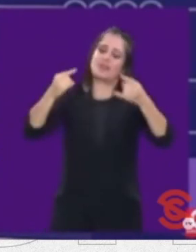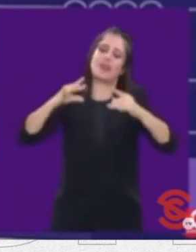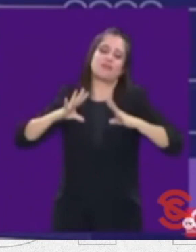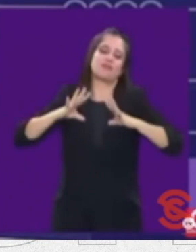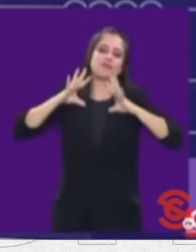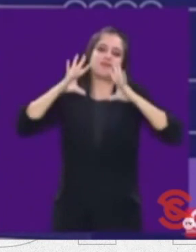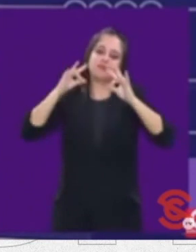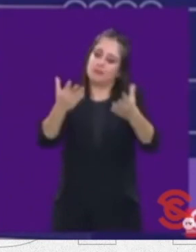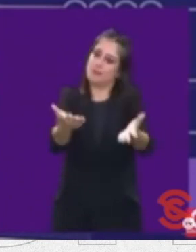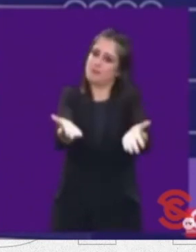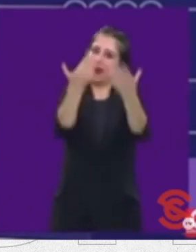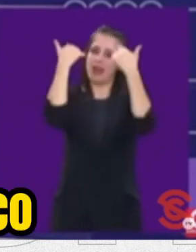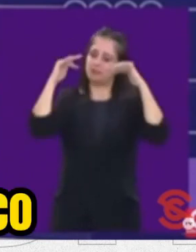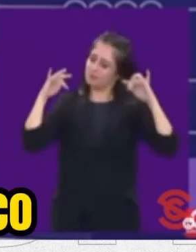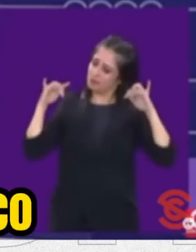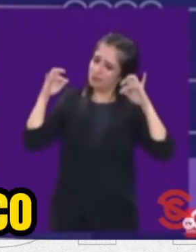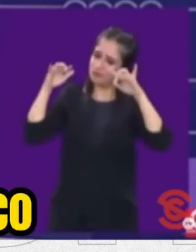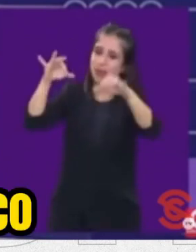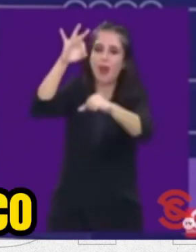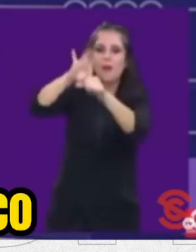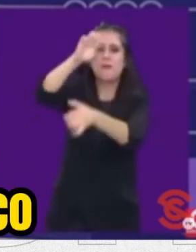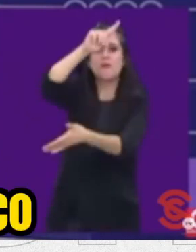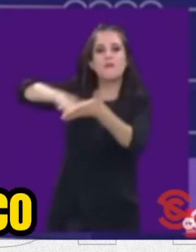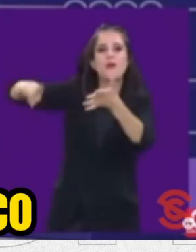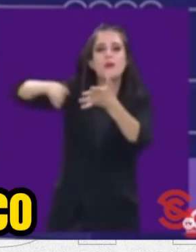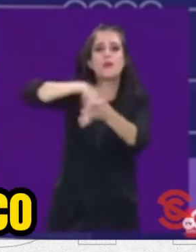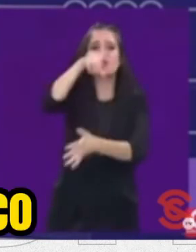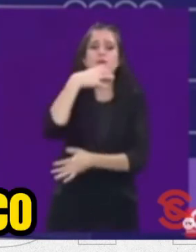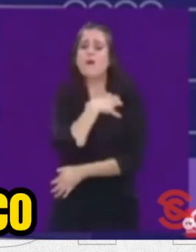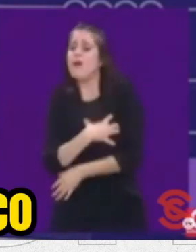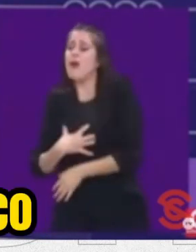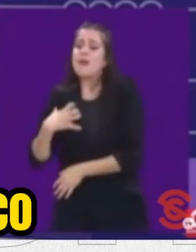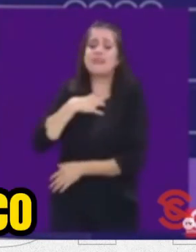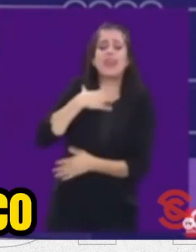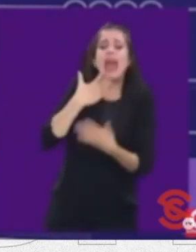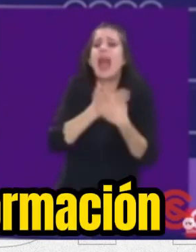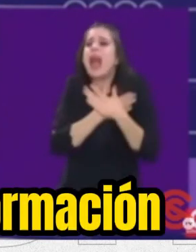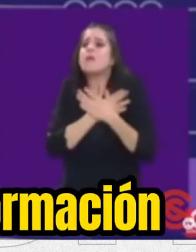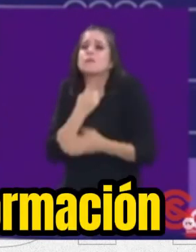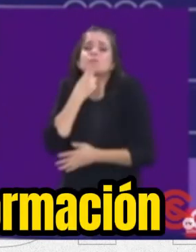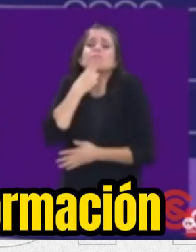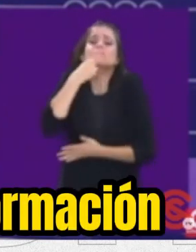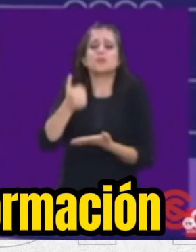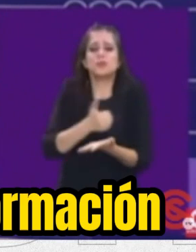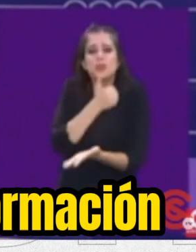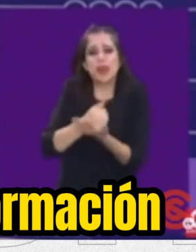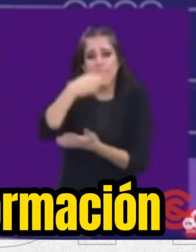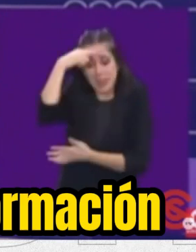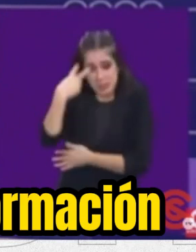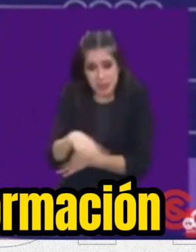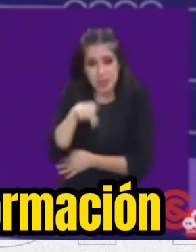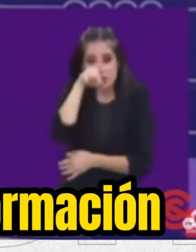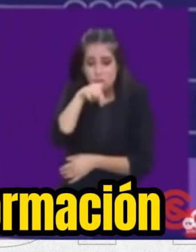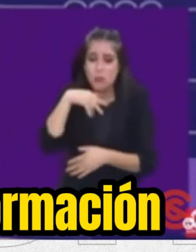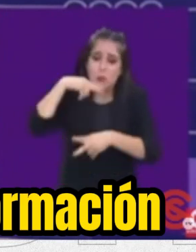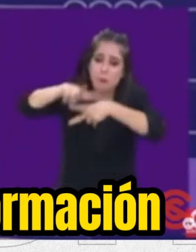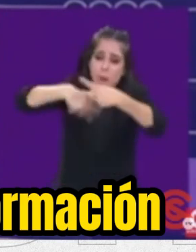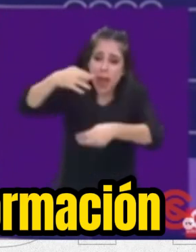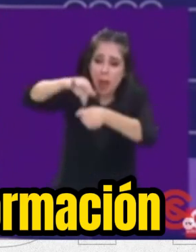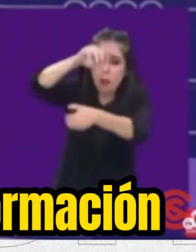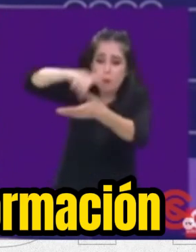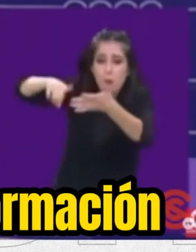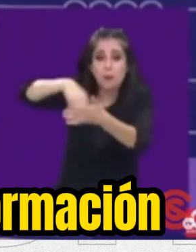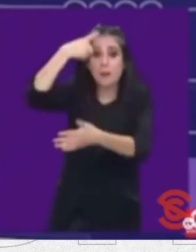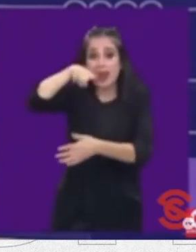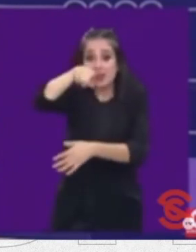y vota con alegría. Vota con amor a la Ciudad de México. Sal y vota por la honestidad, por